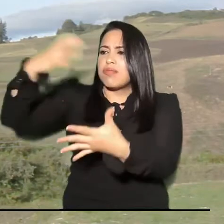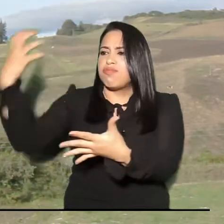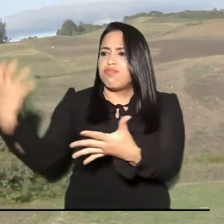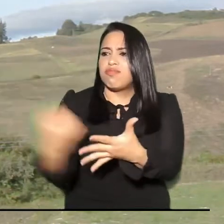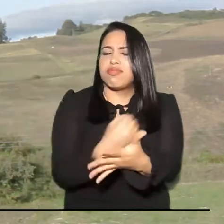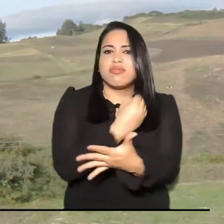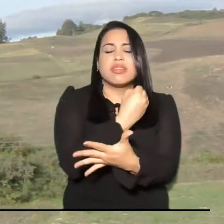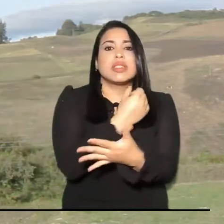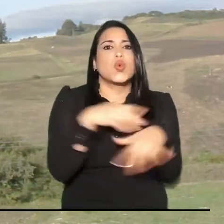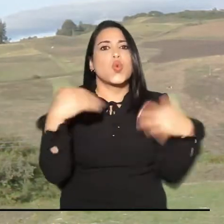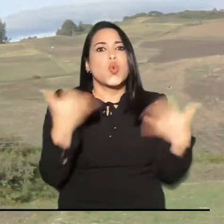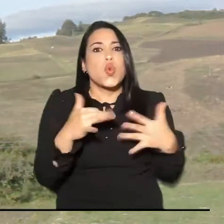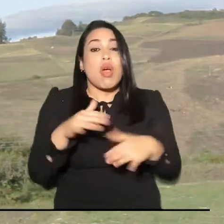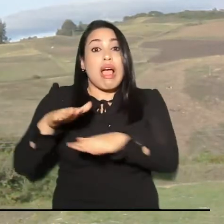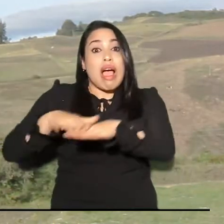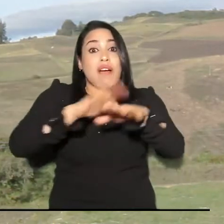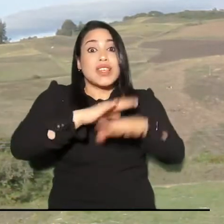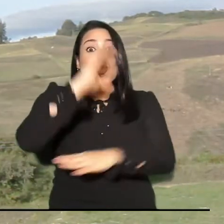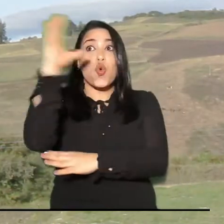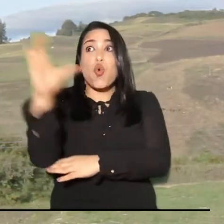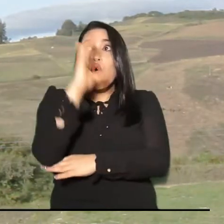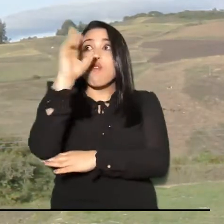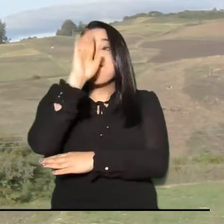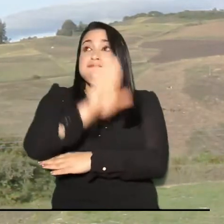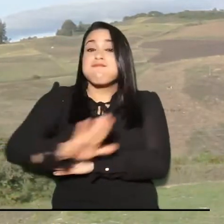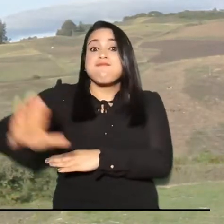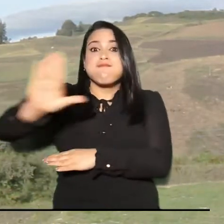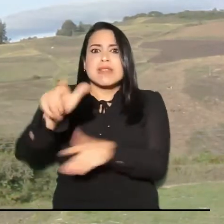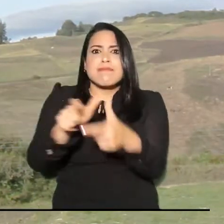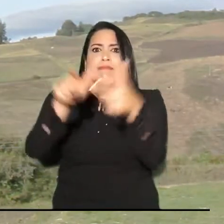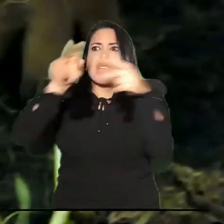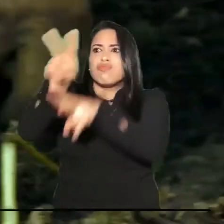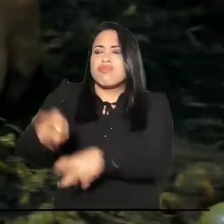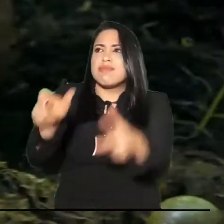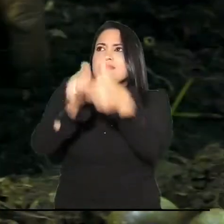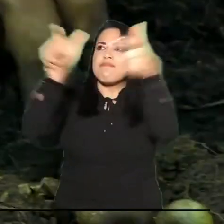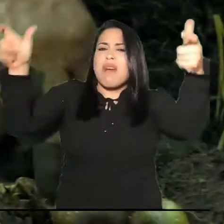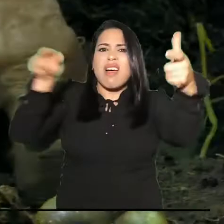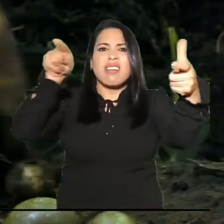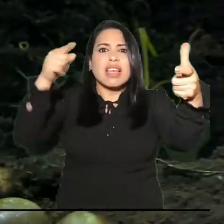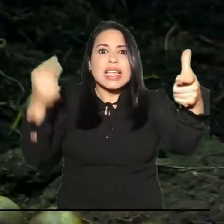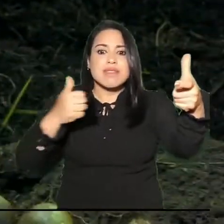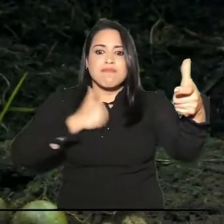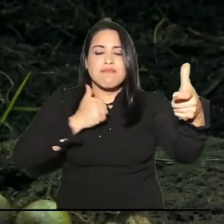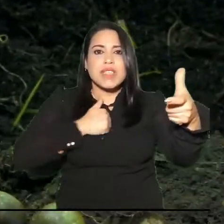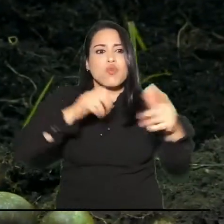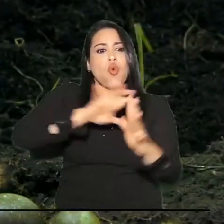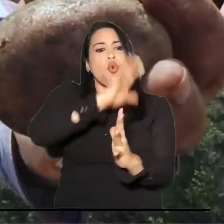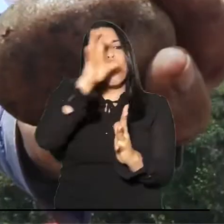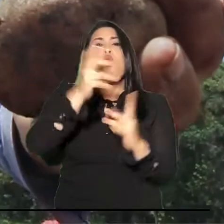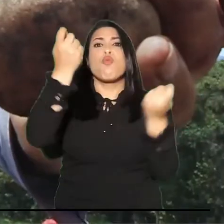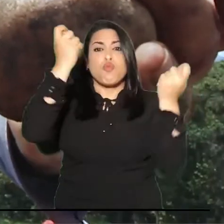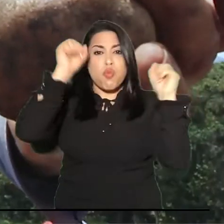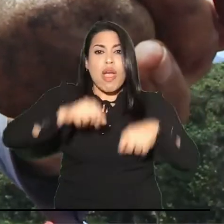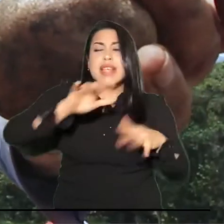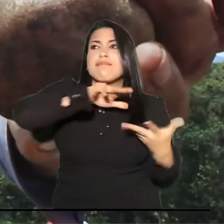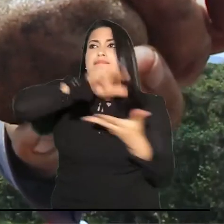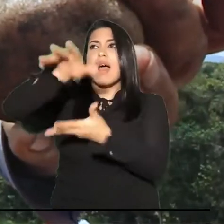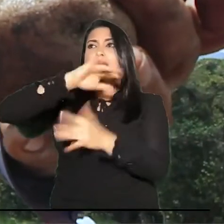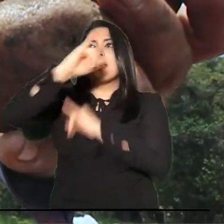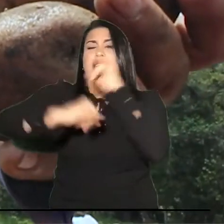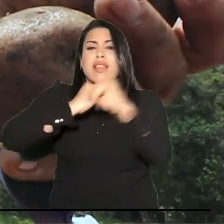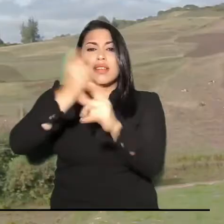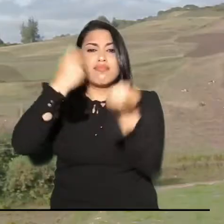cosechando. No podemos seguir permitiendo que un país con vocación agrícola importe comida, teniendo cómo convertirnos en la